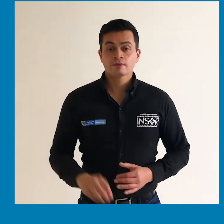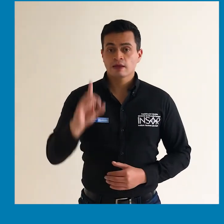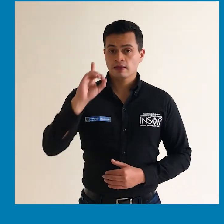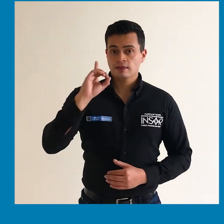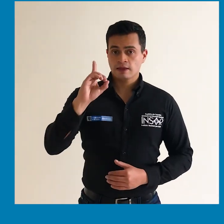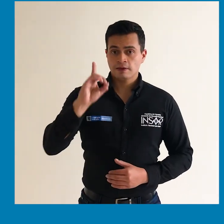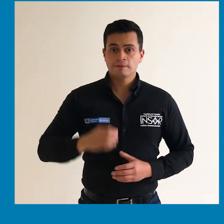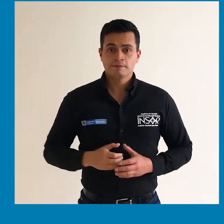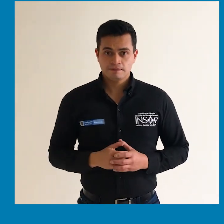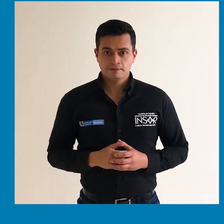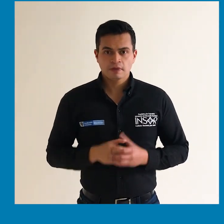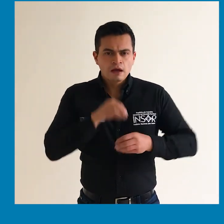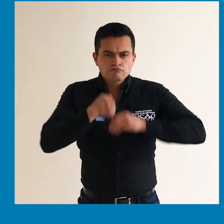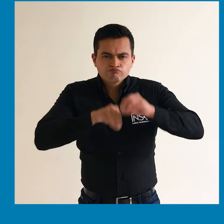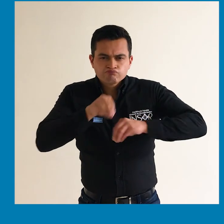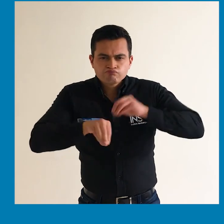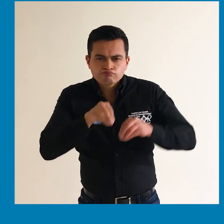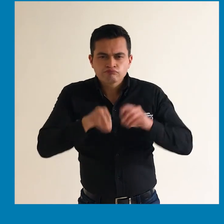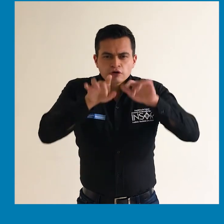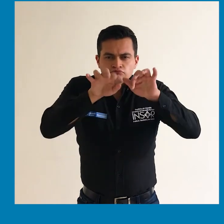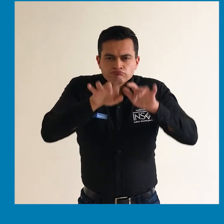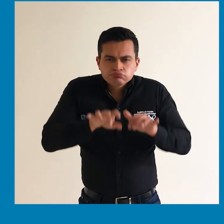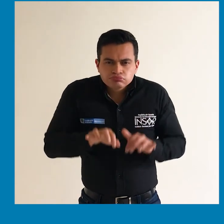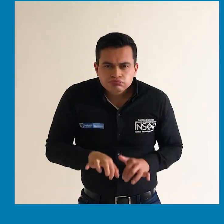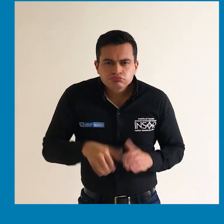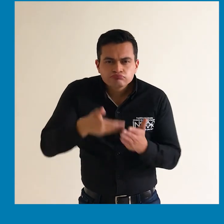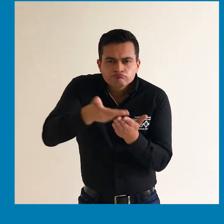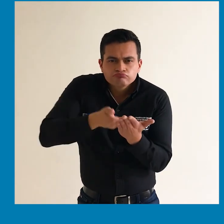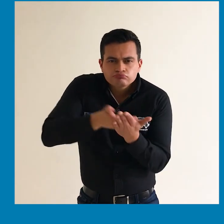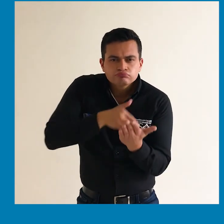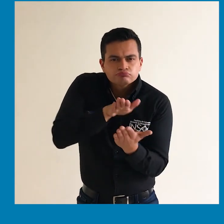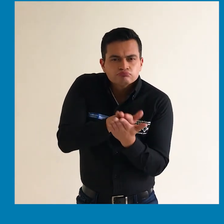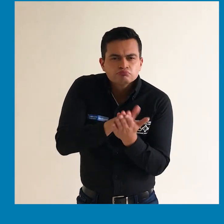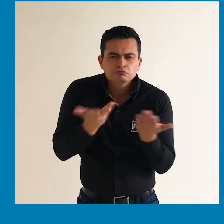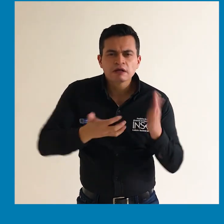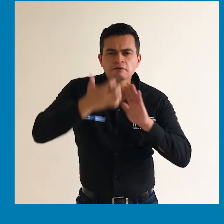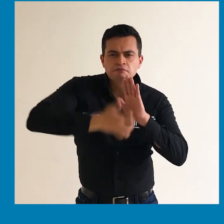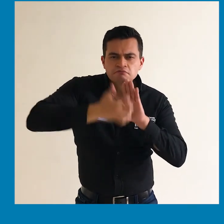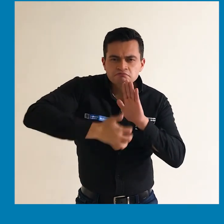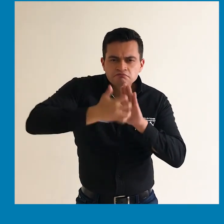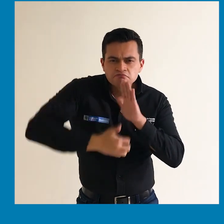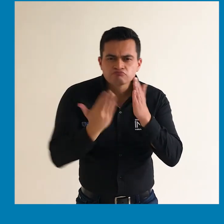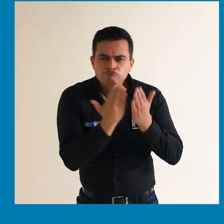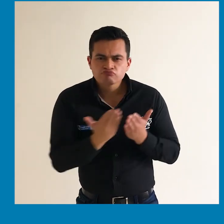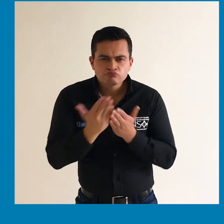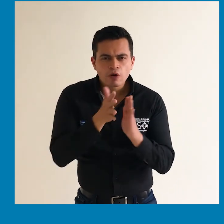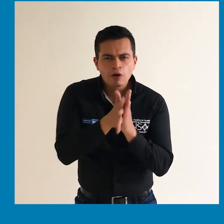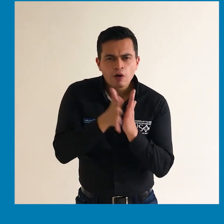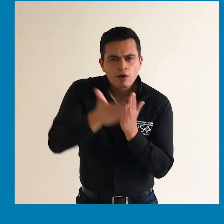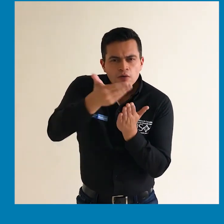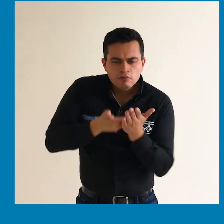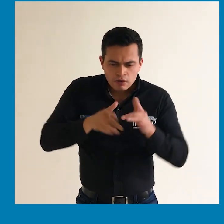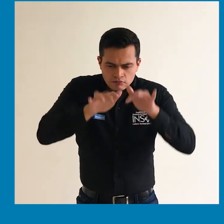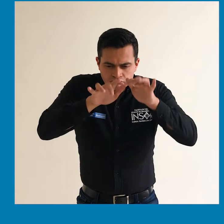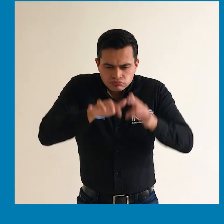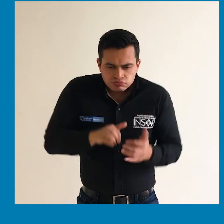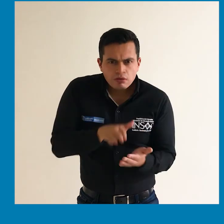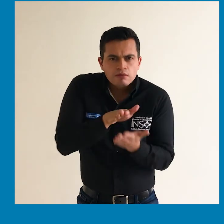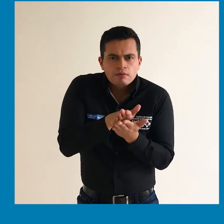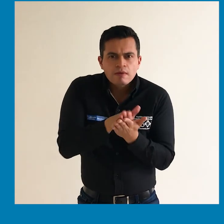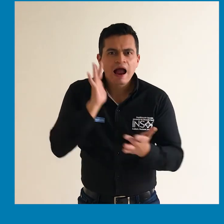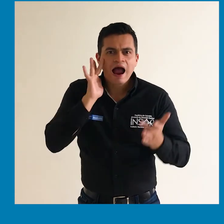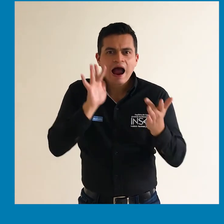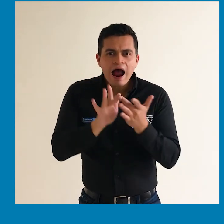D. Elaborar diagnósticos, estudios, conceptos e informes sobre asuntos